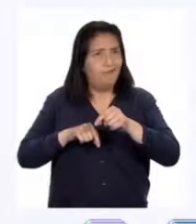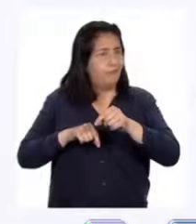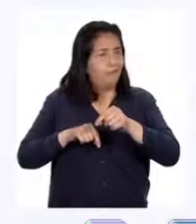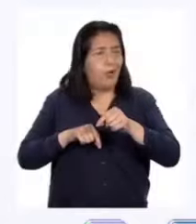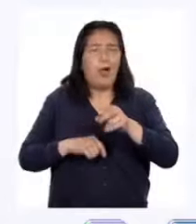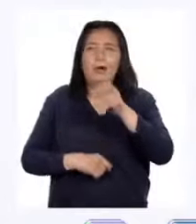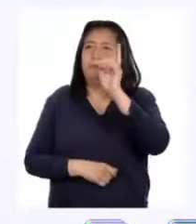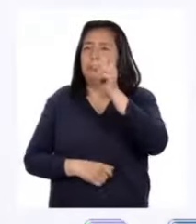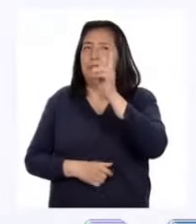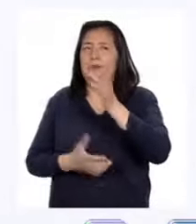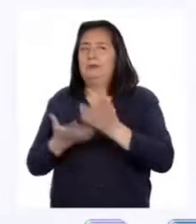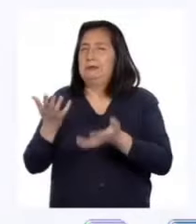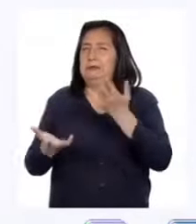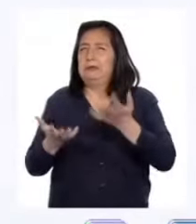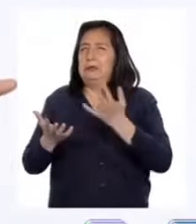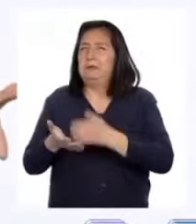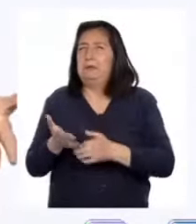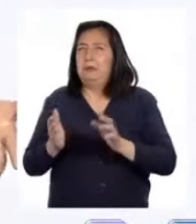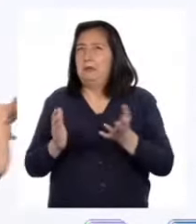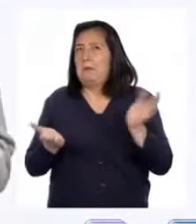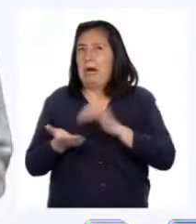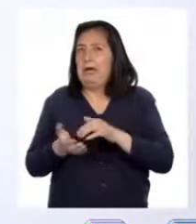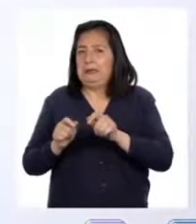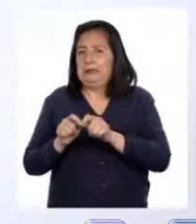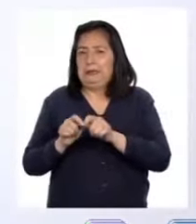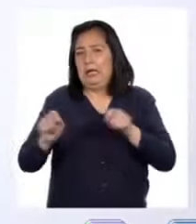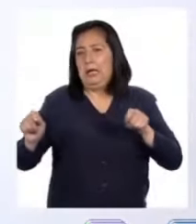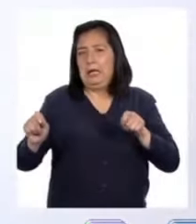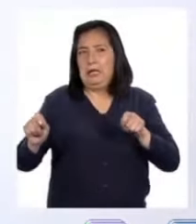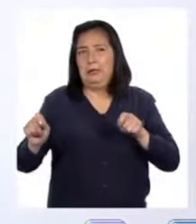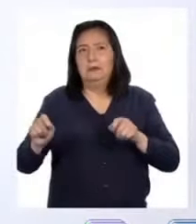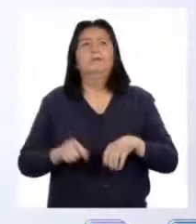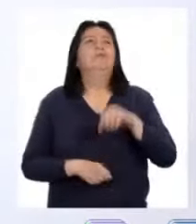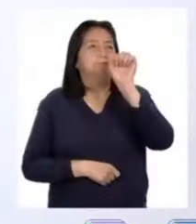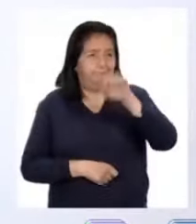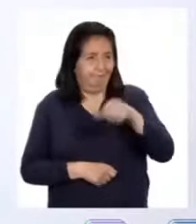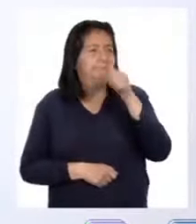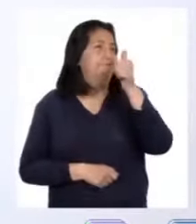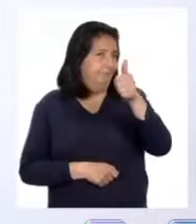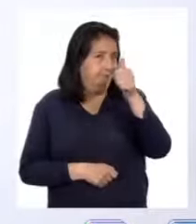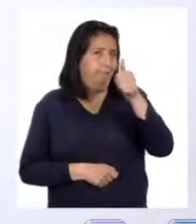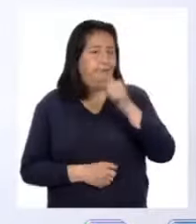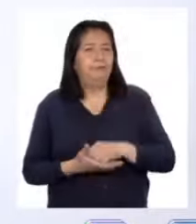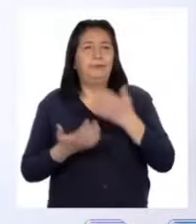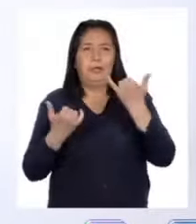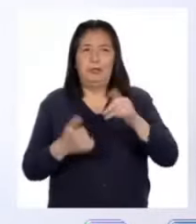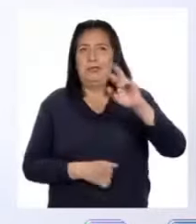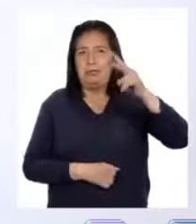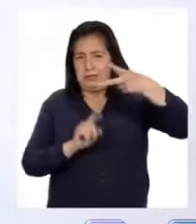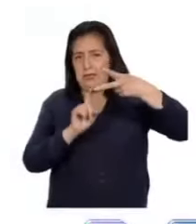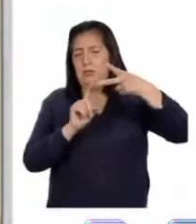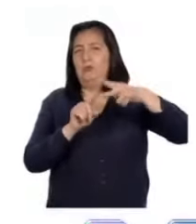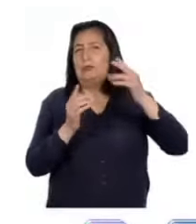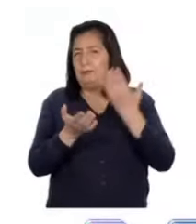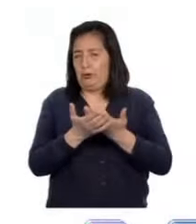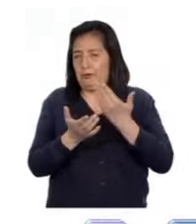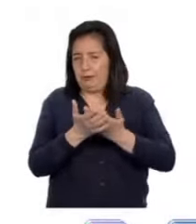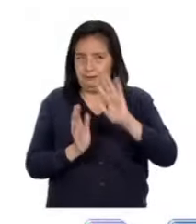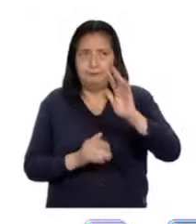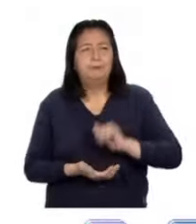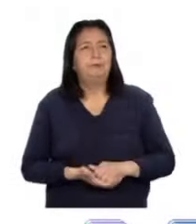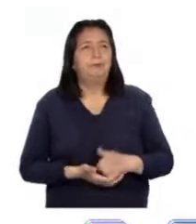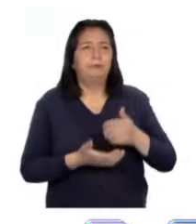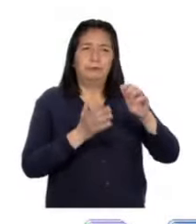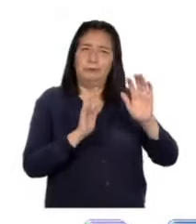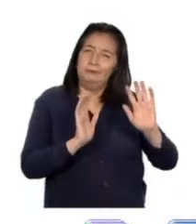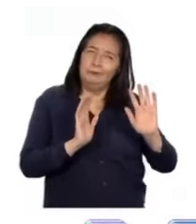Profesora, quizás podríamos intentar con un radio más largo. Muy bien, Pati. Vamos por el segundo intento. En